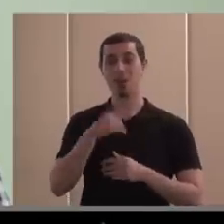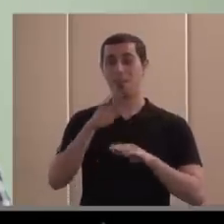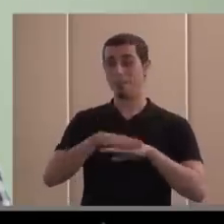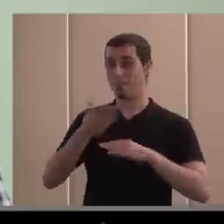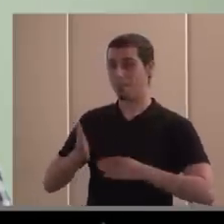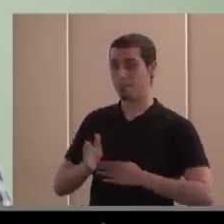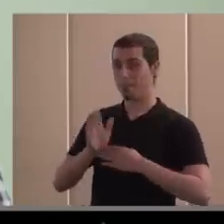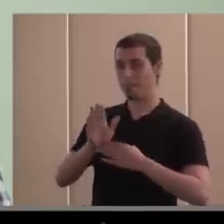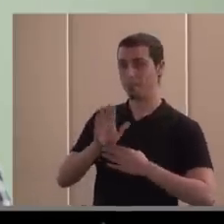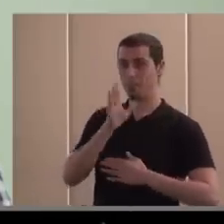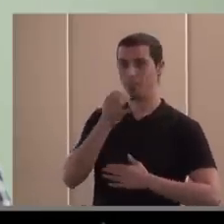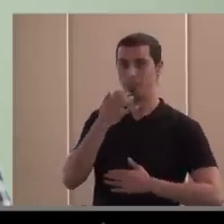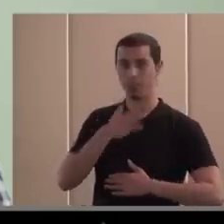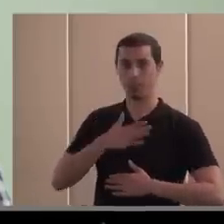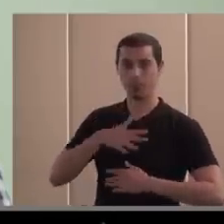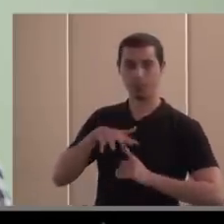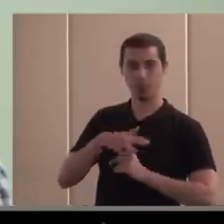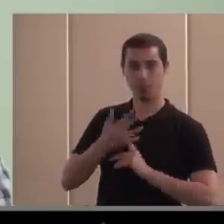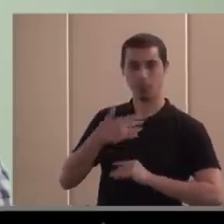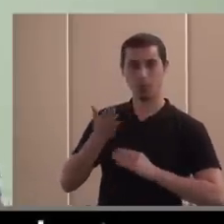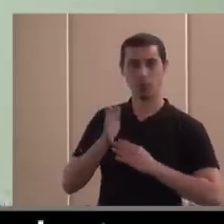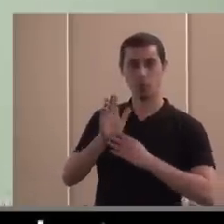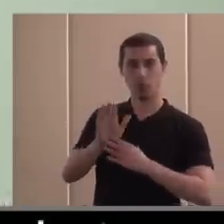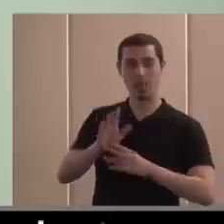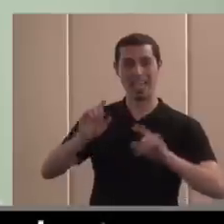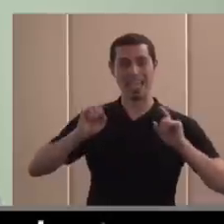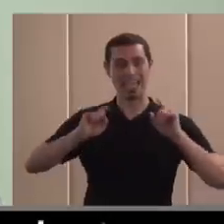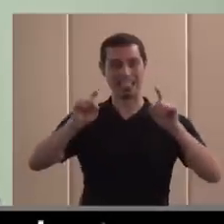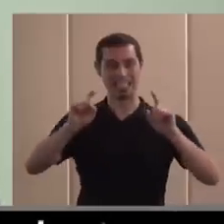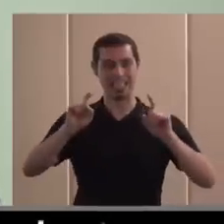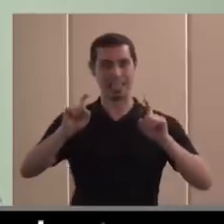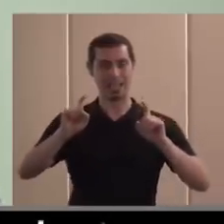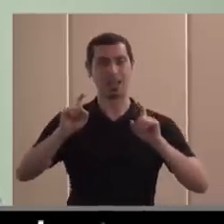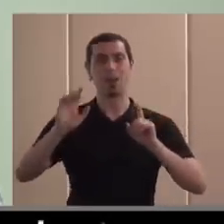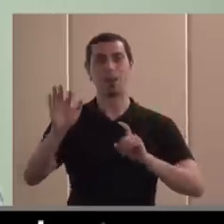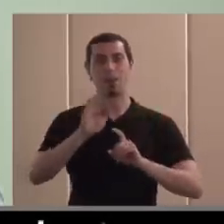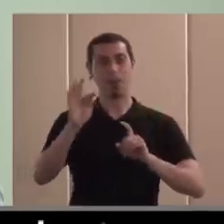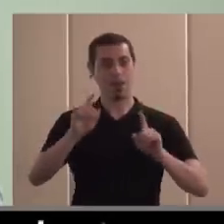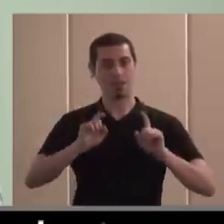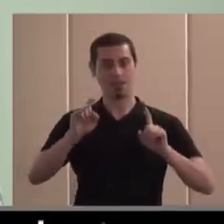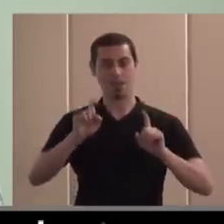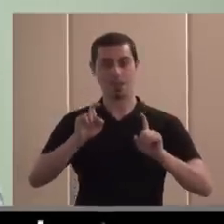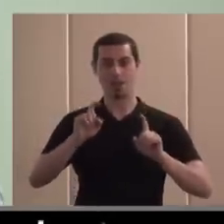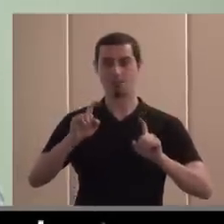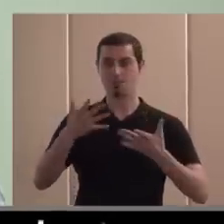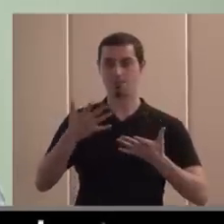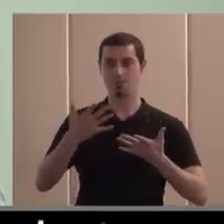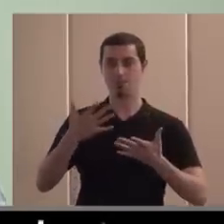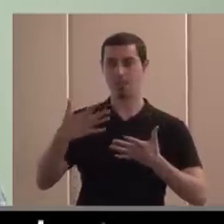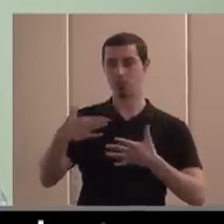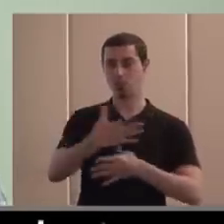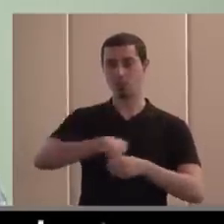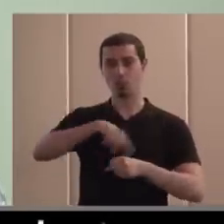que al menos en mi caso poco puedo mostrar o enseñar e instruir, sino para aprender todos juntos en este ejercicio colectivo